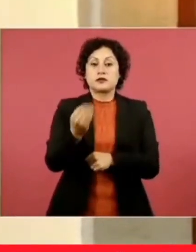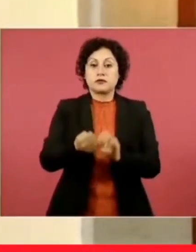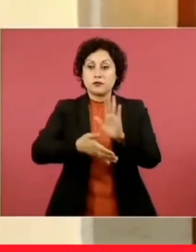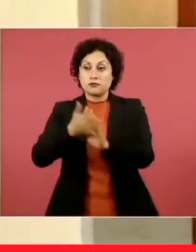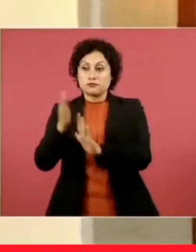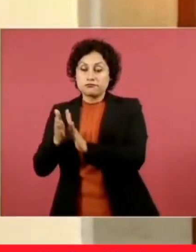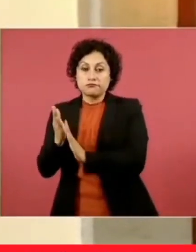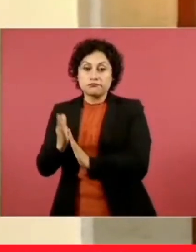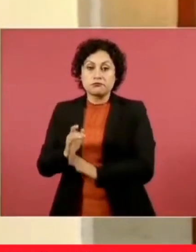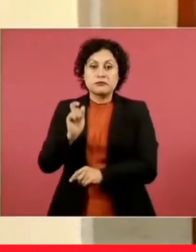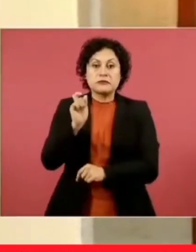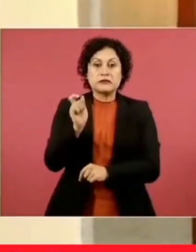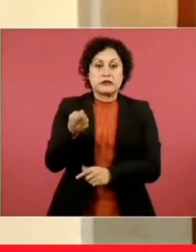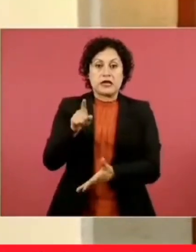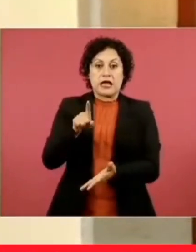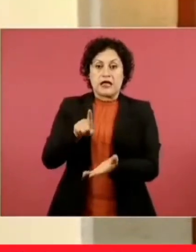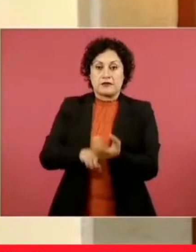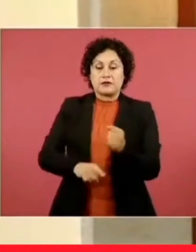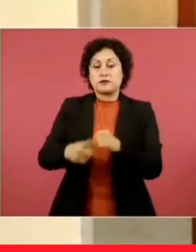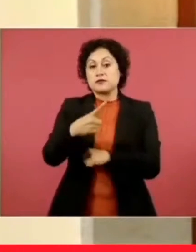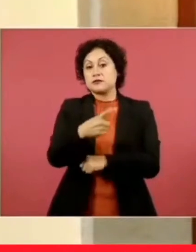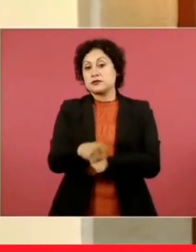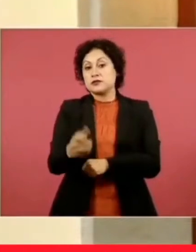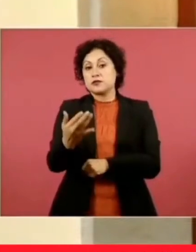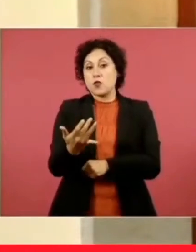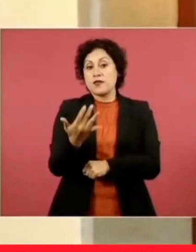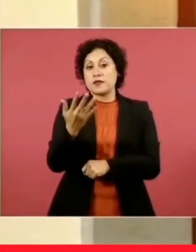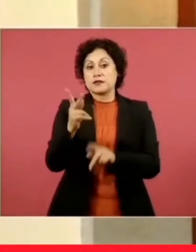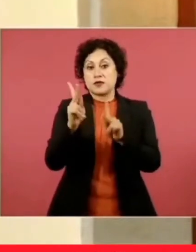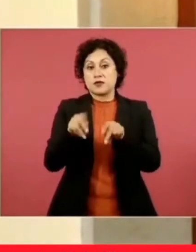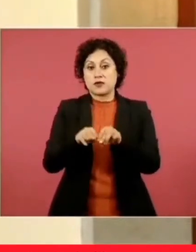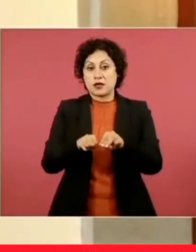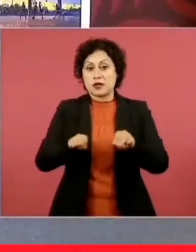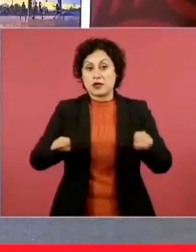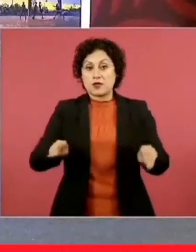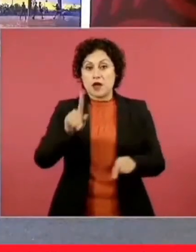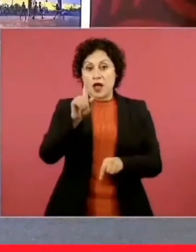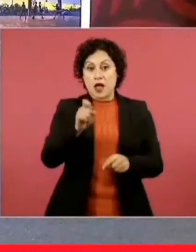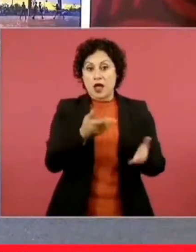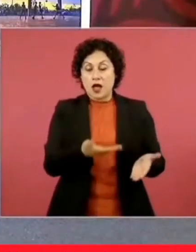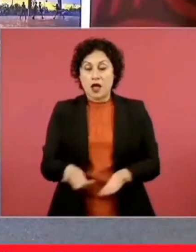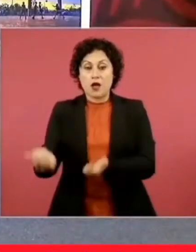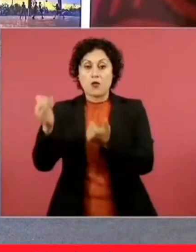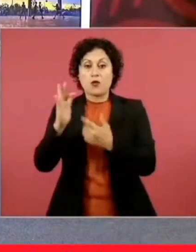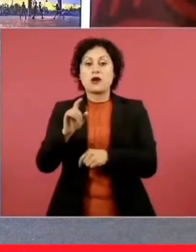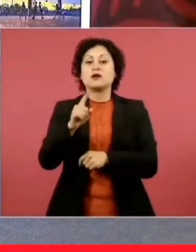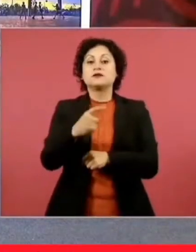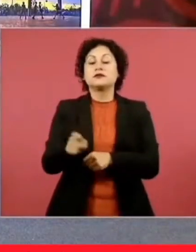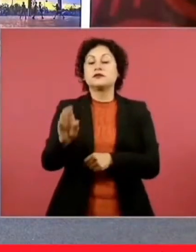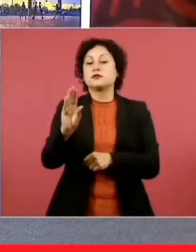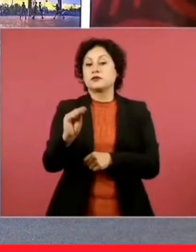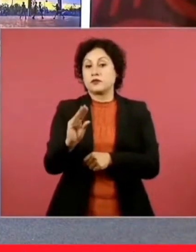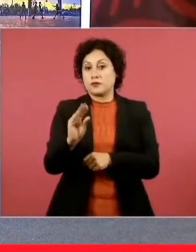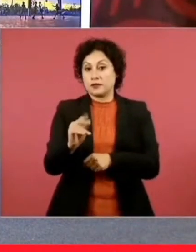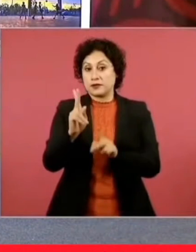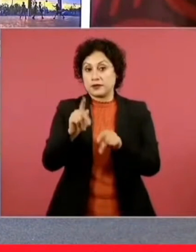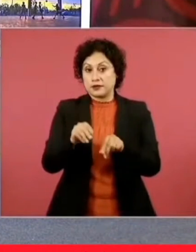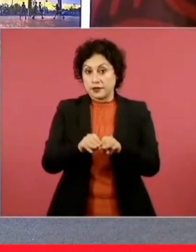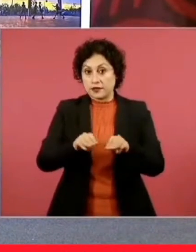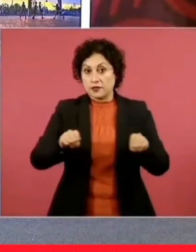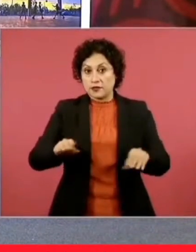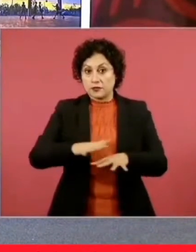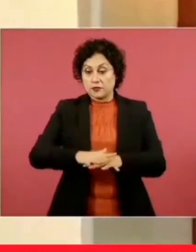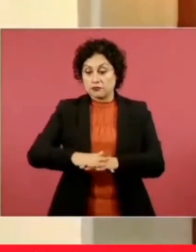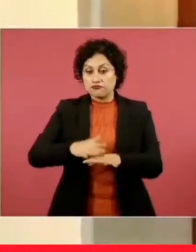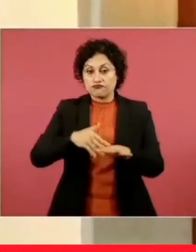155 kilómetros de agua potable, 190 kilómetros de alcantarillado,